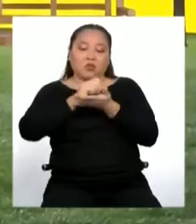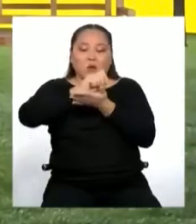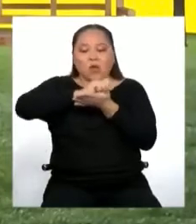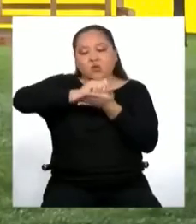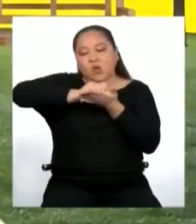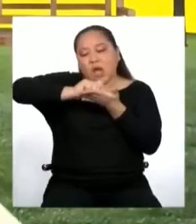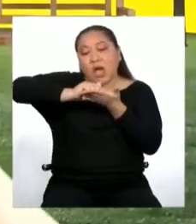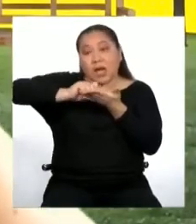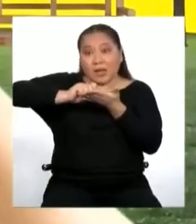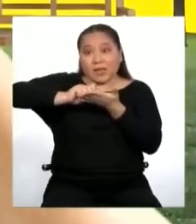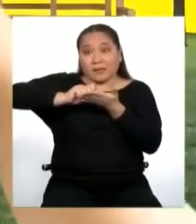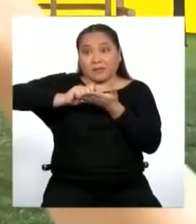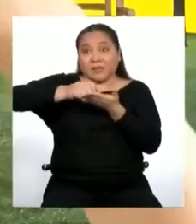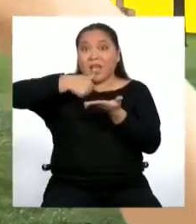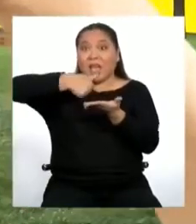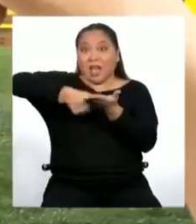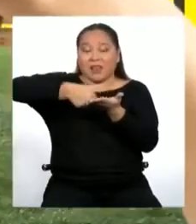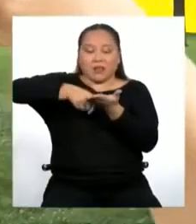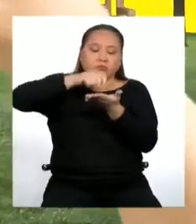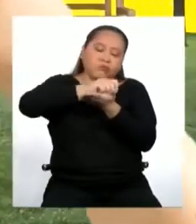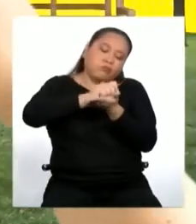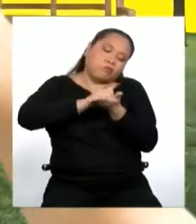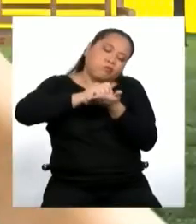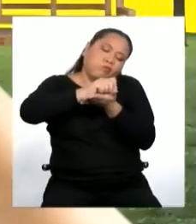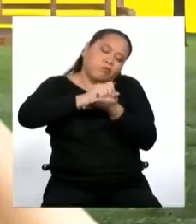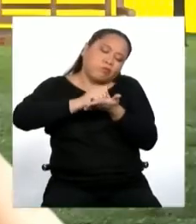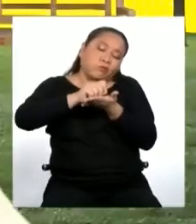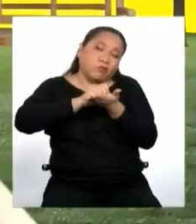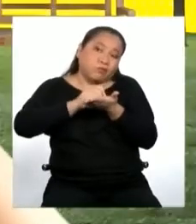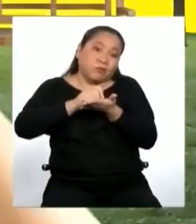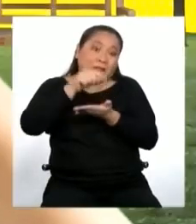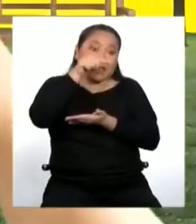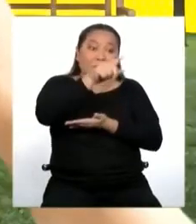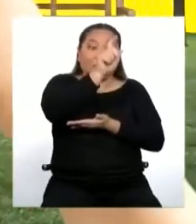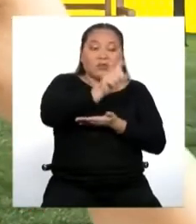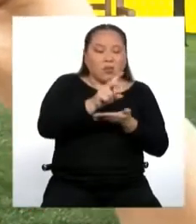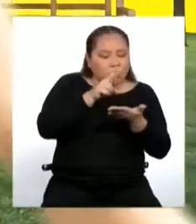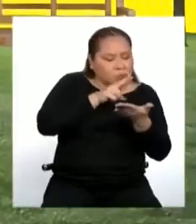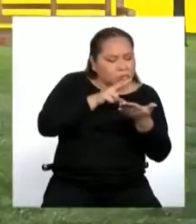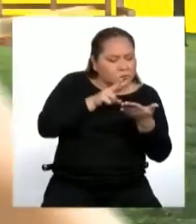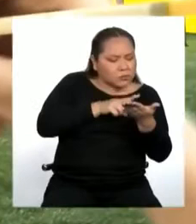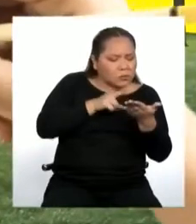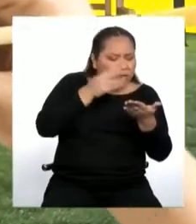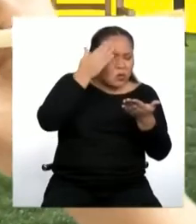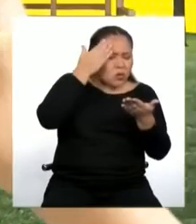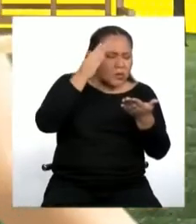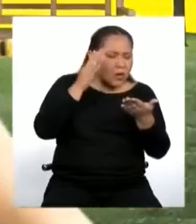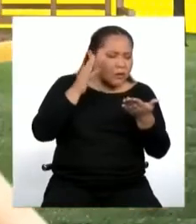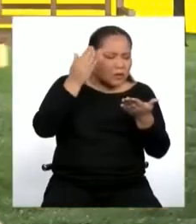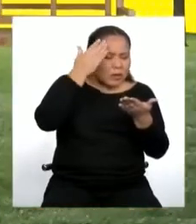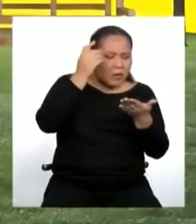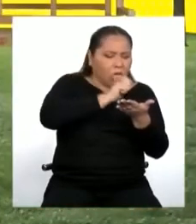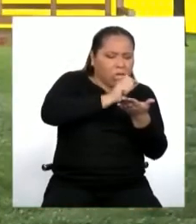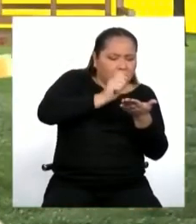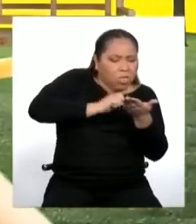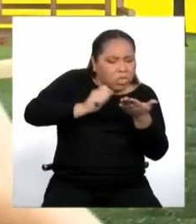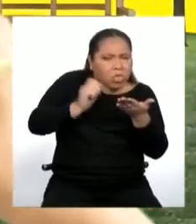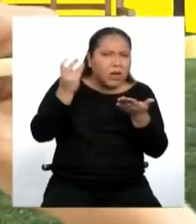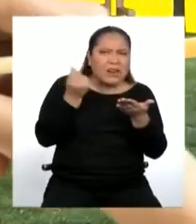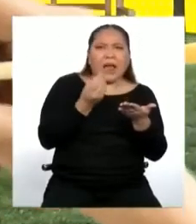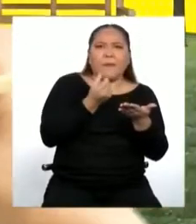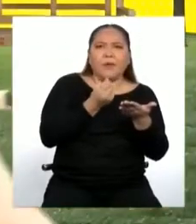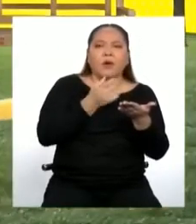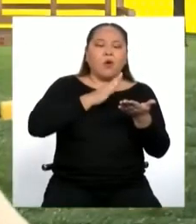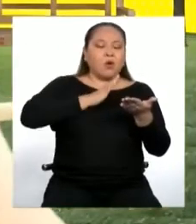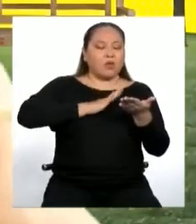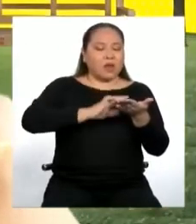Aunque a diferencia de hablar por teléfono, la persona que leerá tu texto no sabrá si lo escribiste apurado o relajado, porque